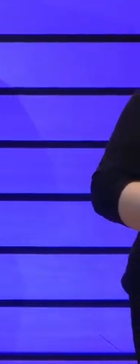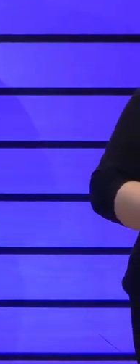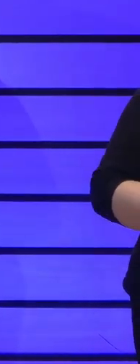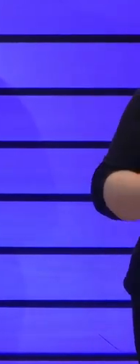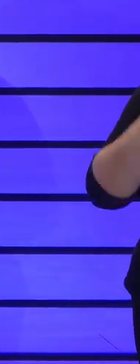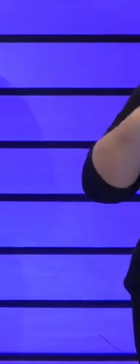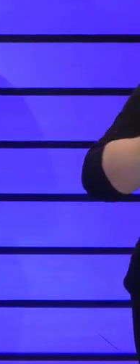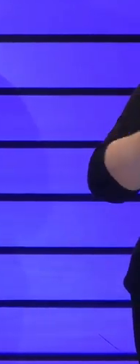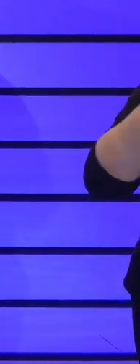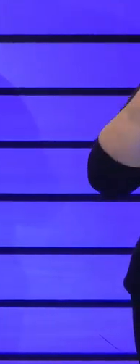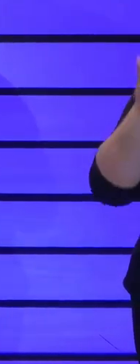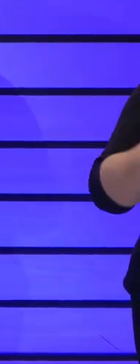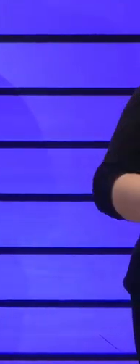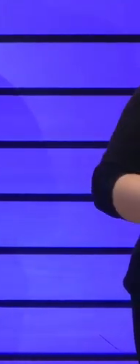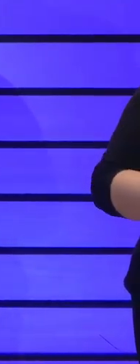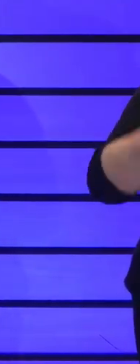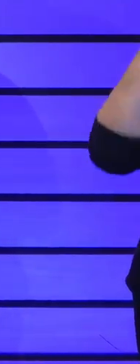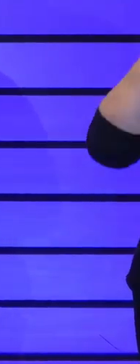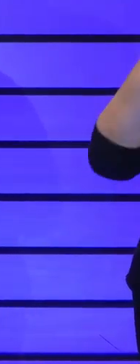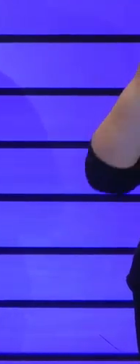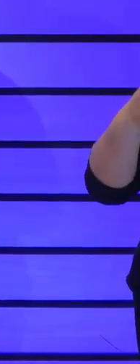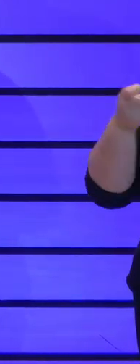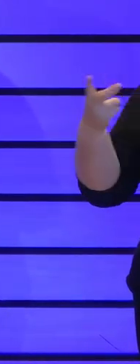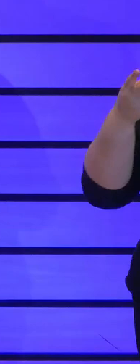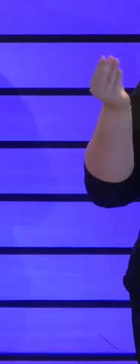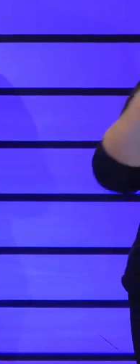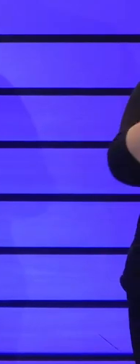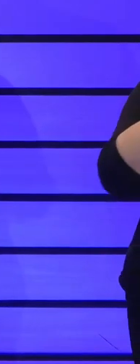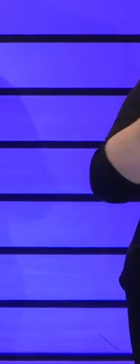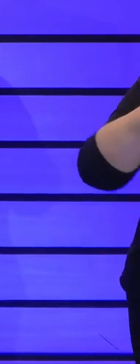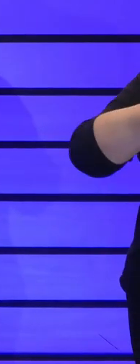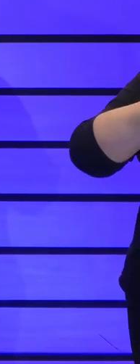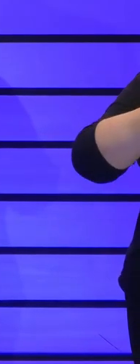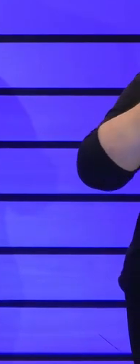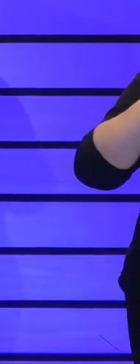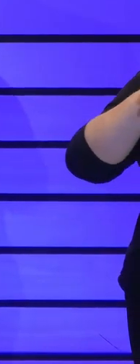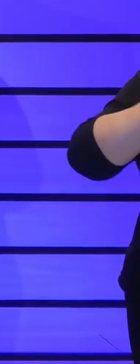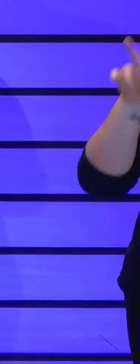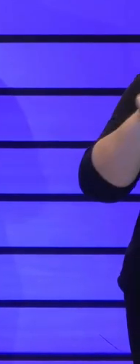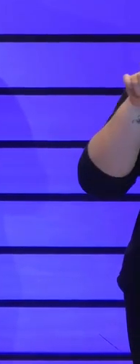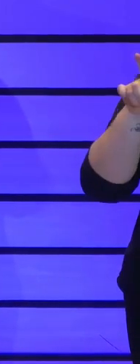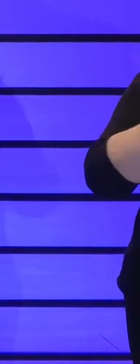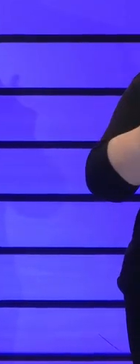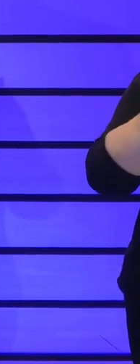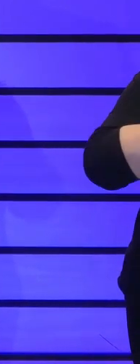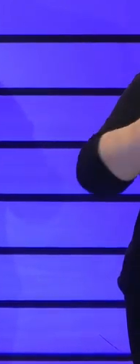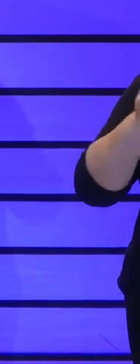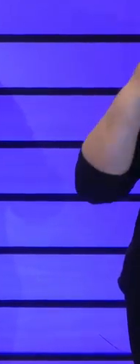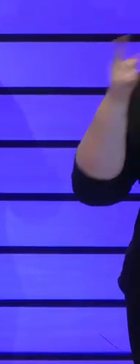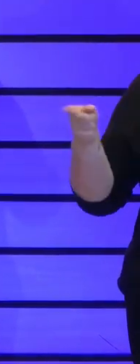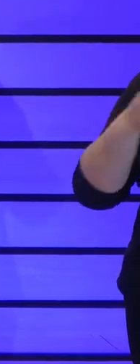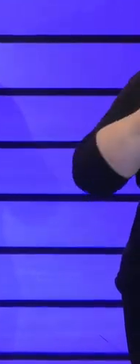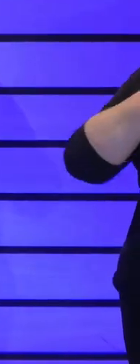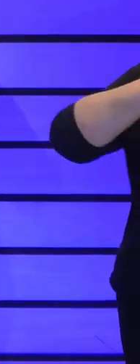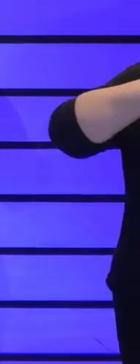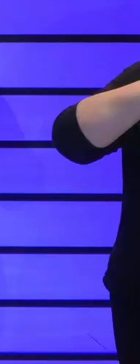ya está muchas gracias creo que en algún sitio he puesto mi correo electrónico en la última diapo esperar ahí está mi correo